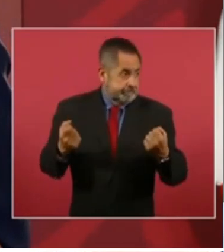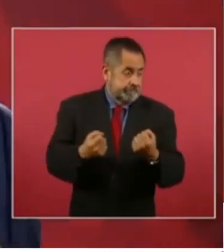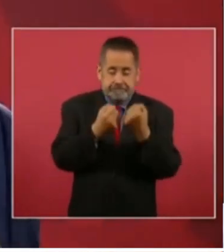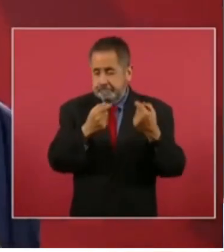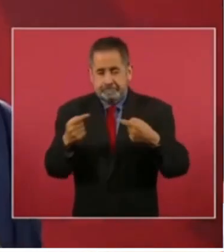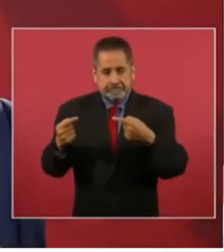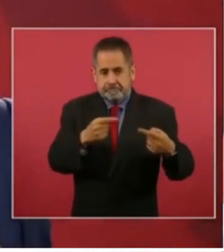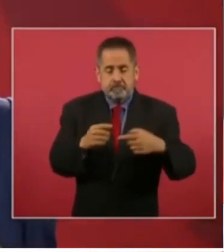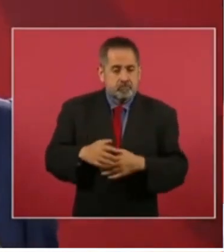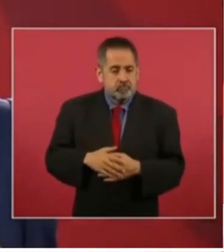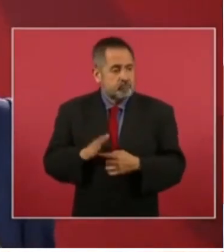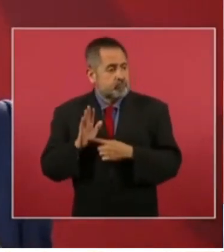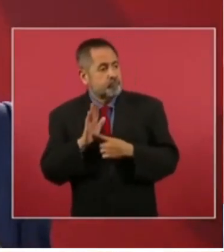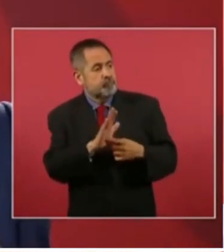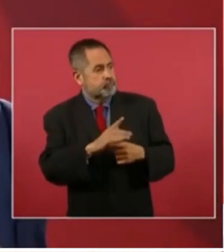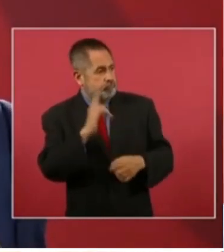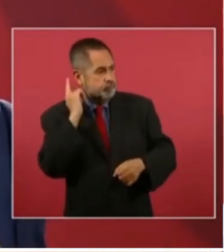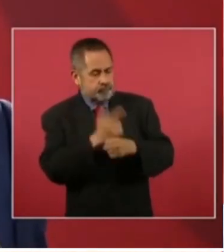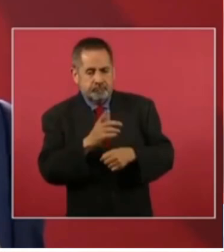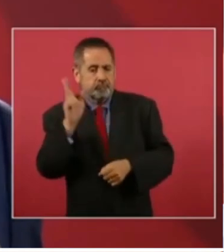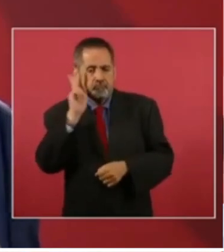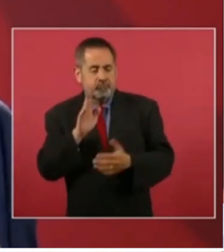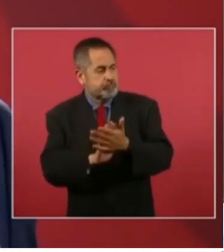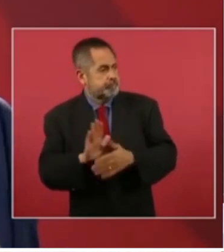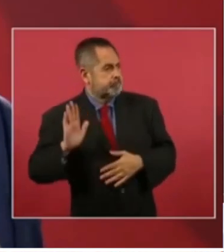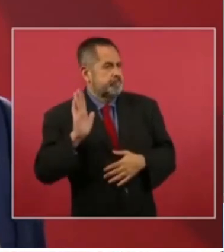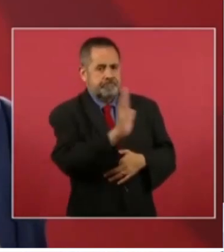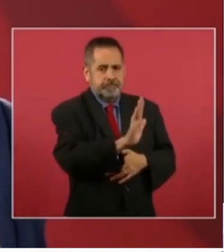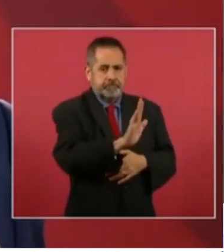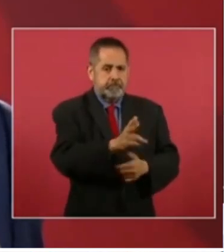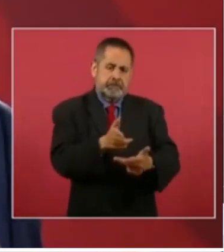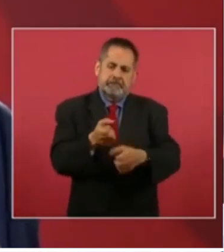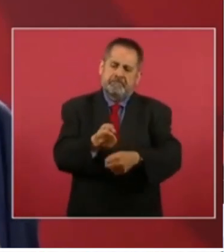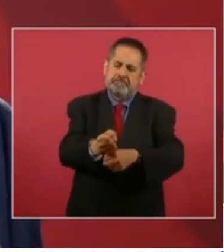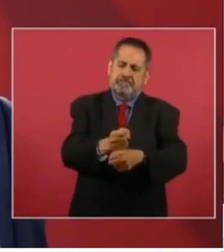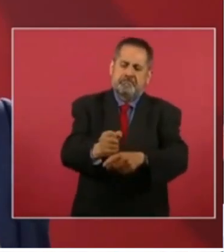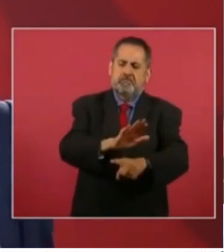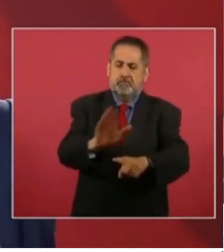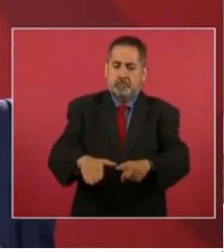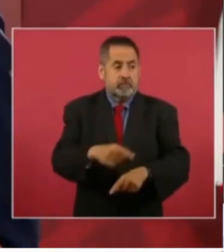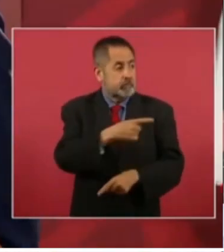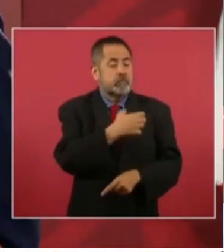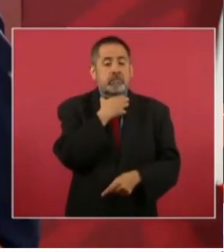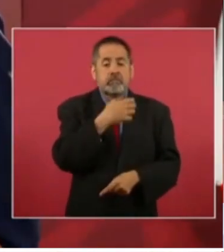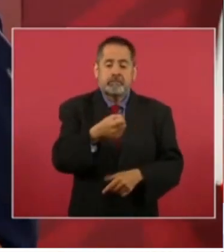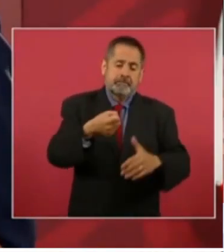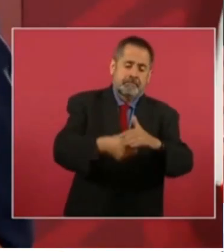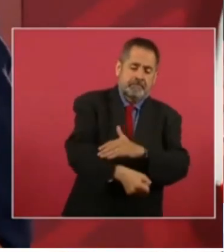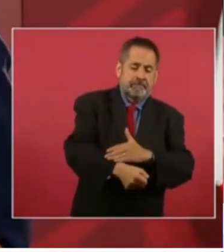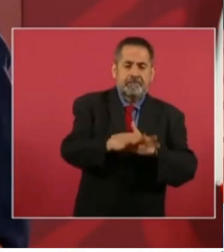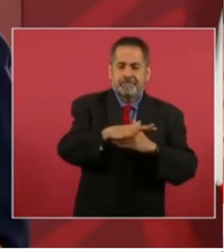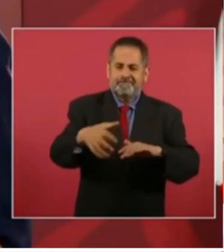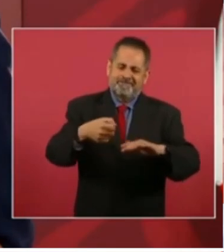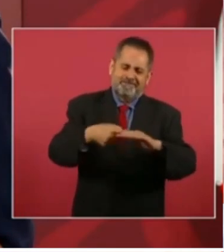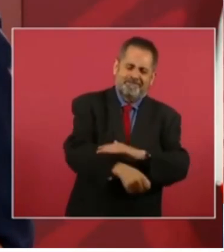que se demostró que asesinaron por tortura a una persona que la ahogaron en el